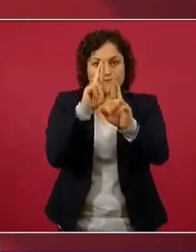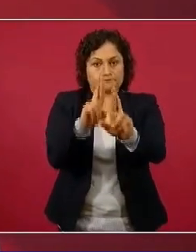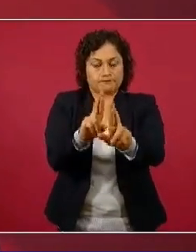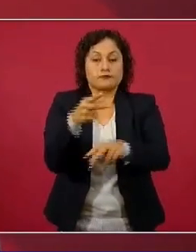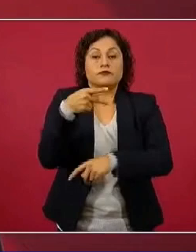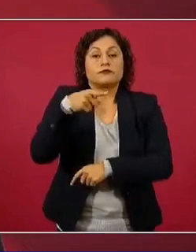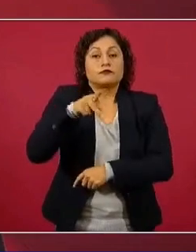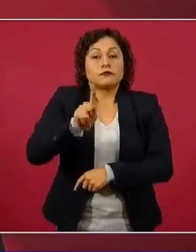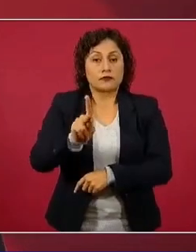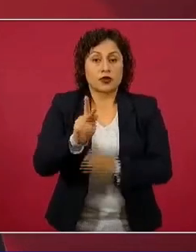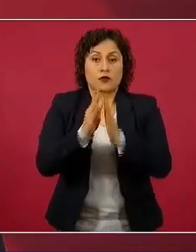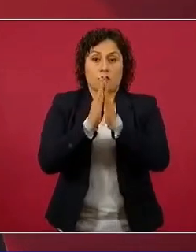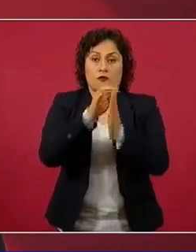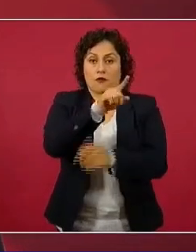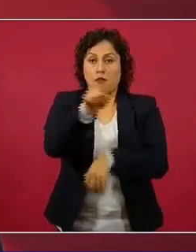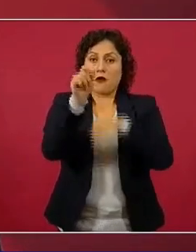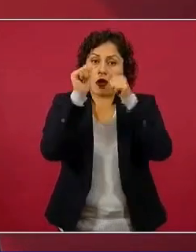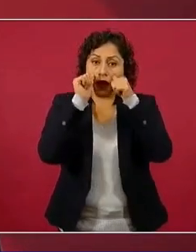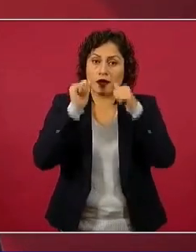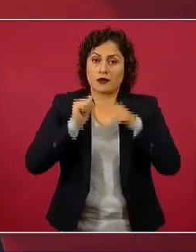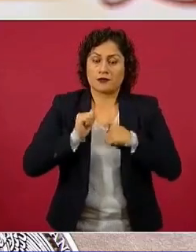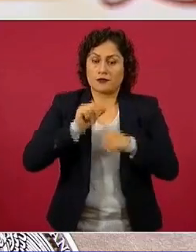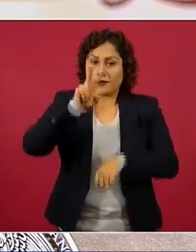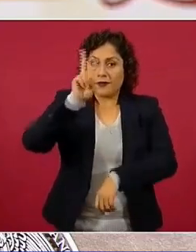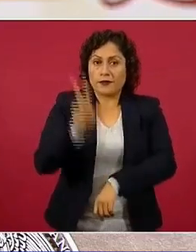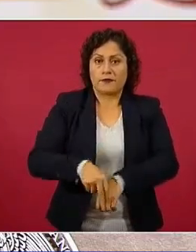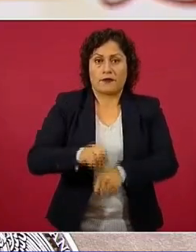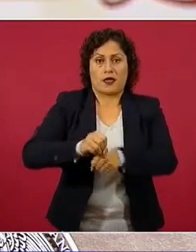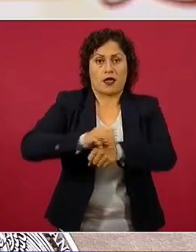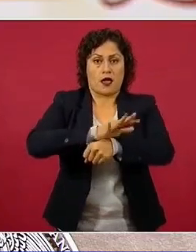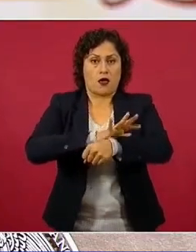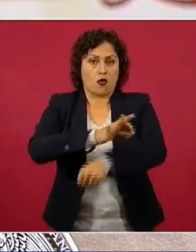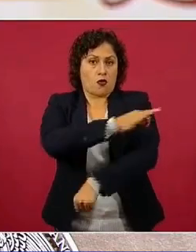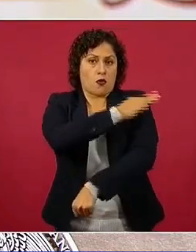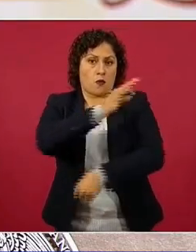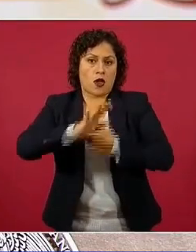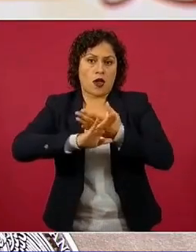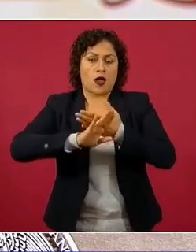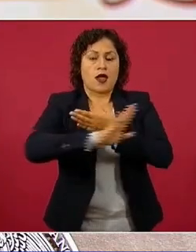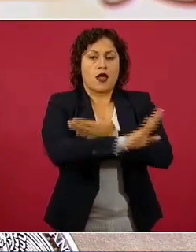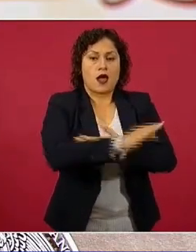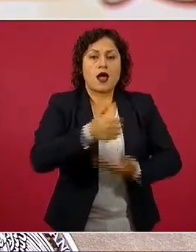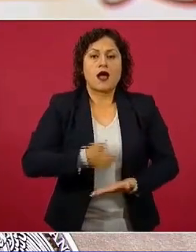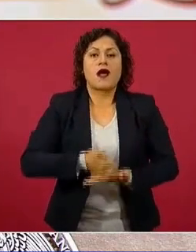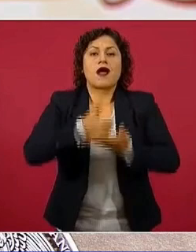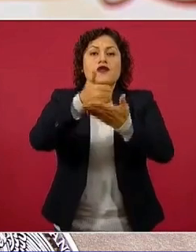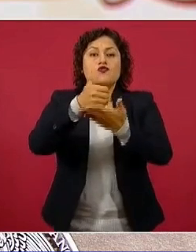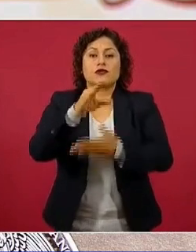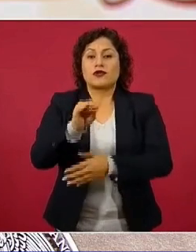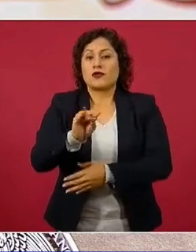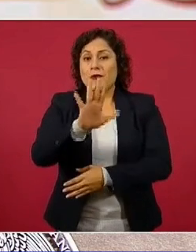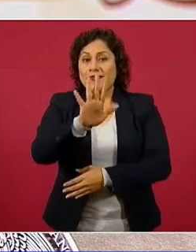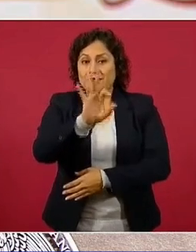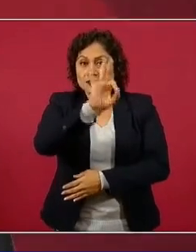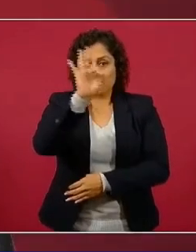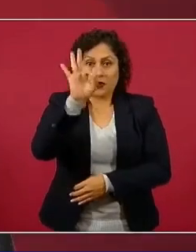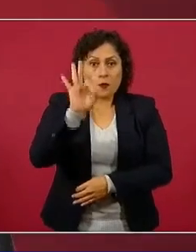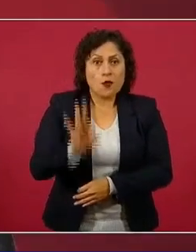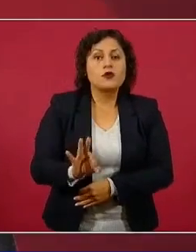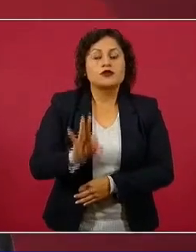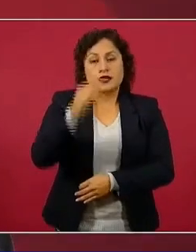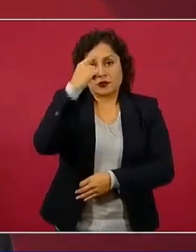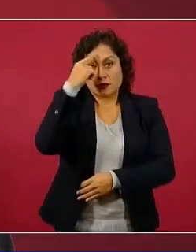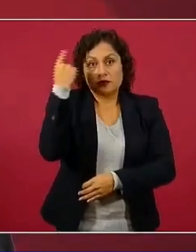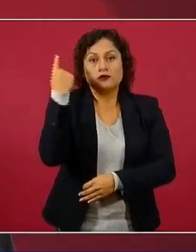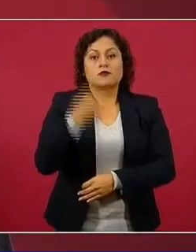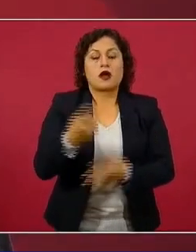vacunarse contra COVID reduce sustancialmente, más del 95 por ciento, la probabilidad de terminar en